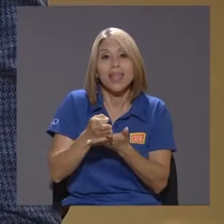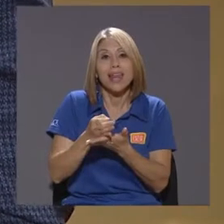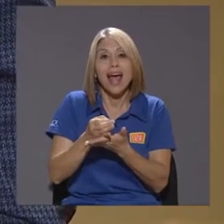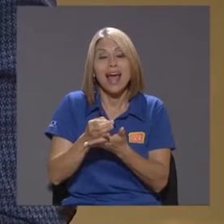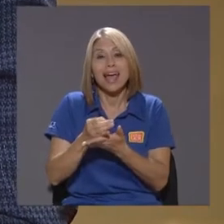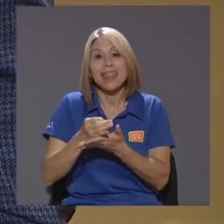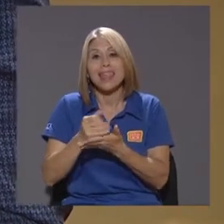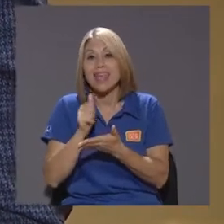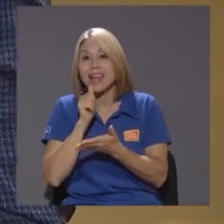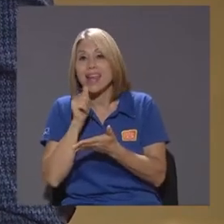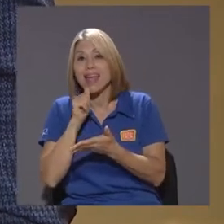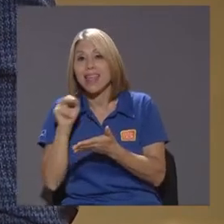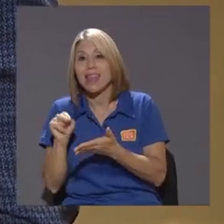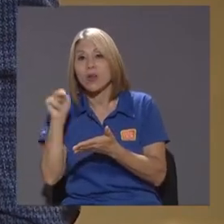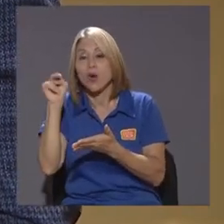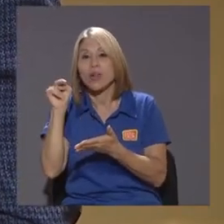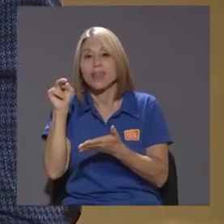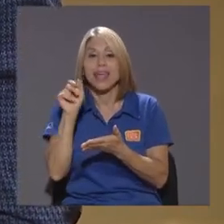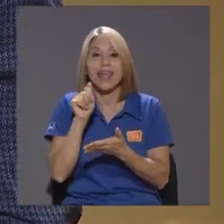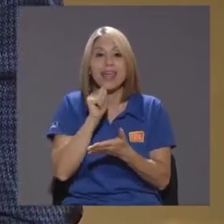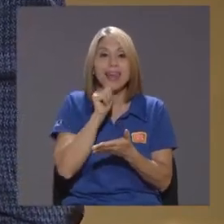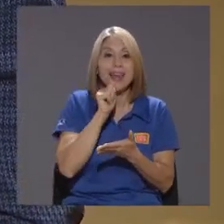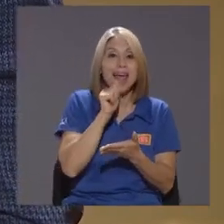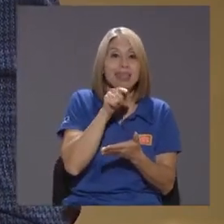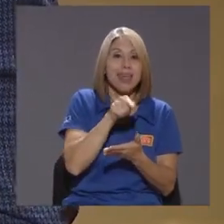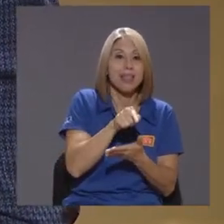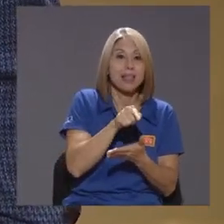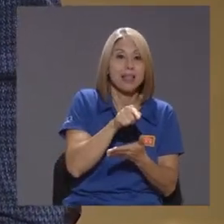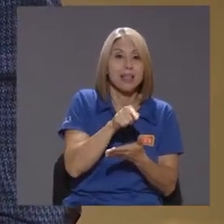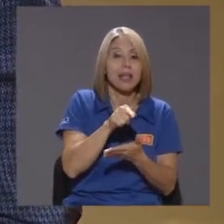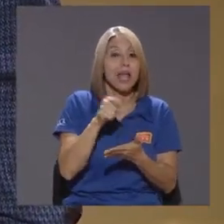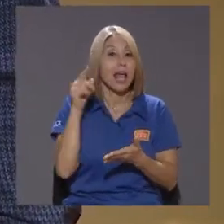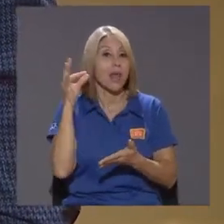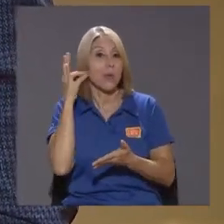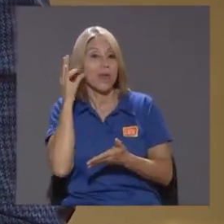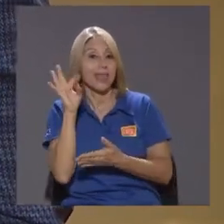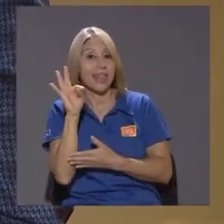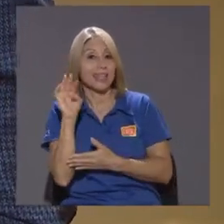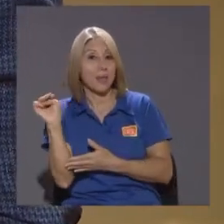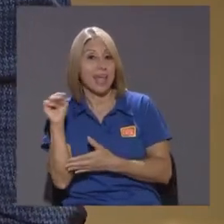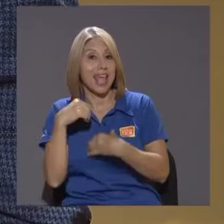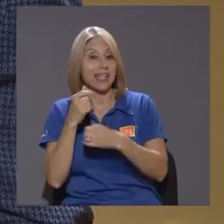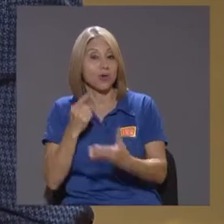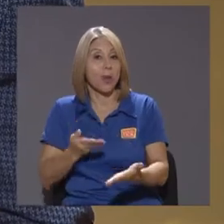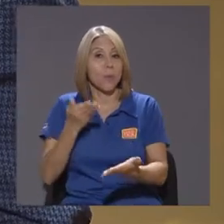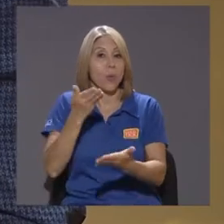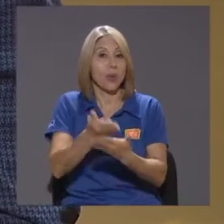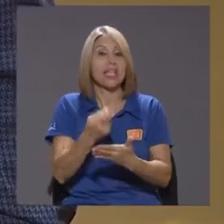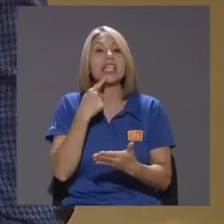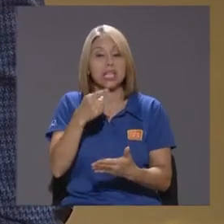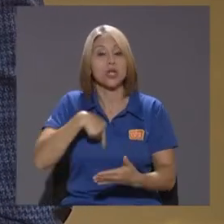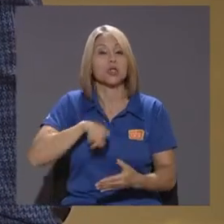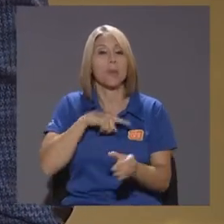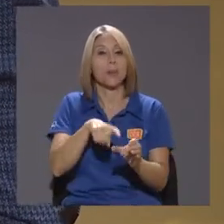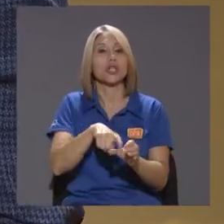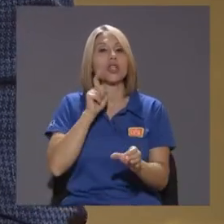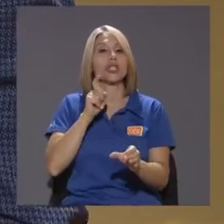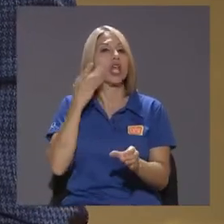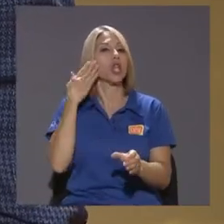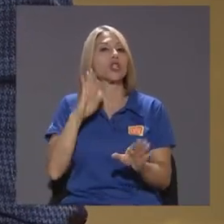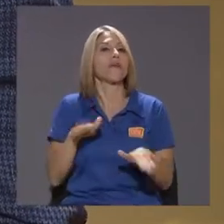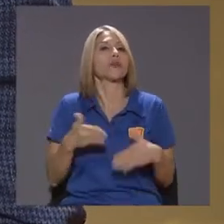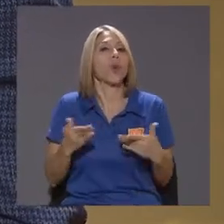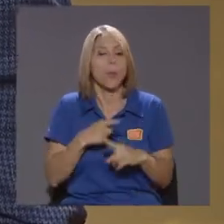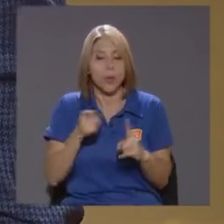propuesta La Teresa May Hace Es Vamos a salirnos Pero todavía No sabemos cómo Pero si nos vamos A salir es más